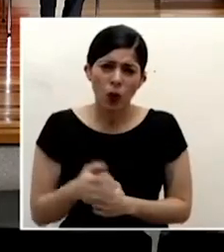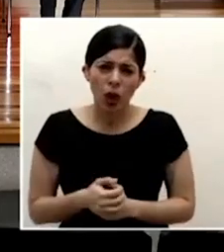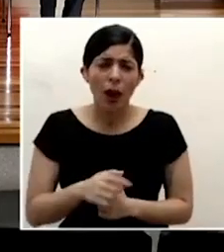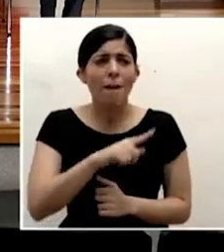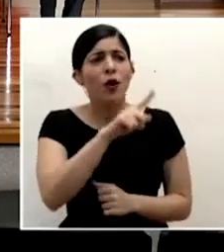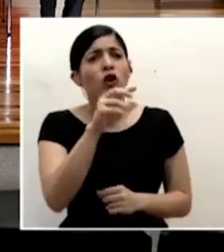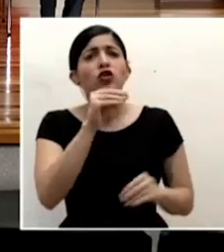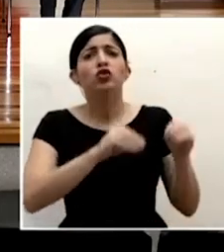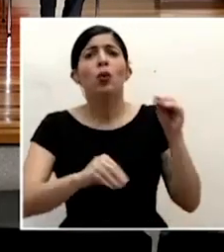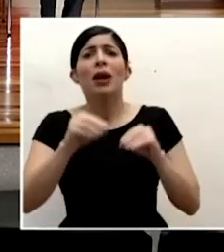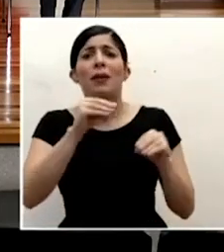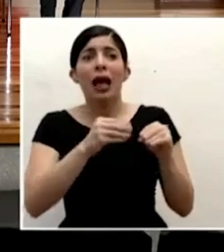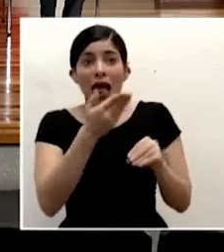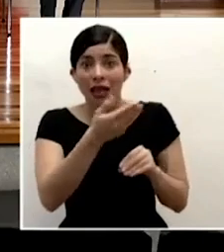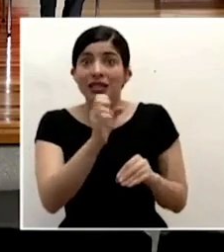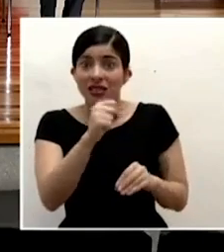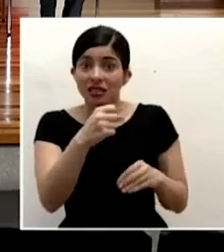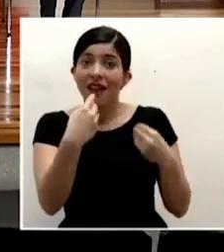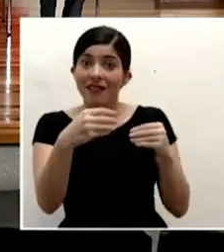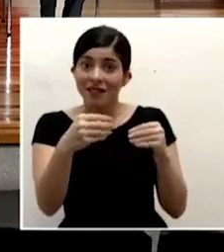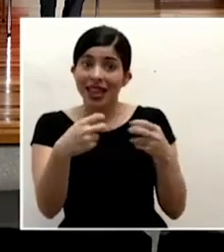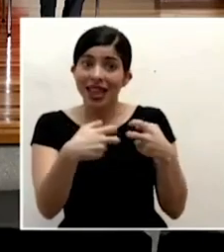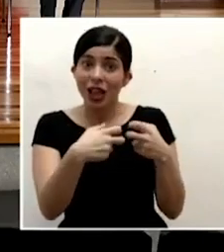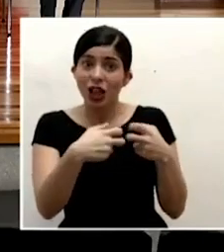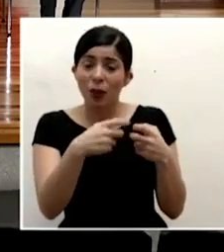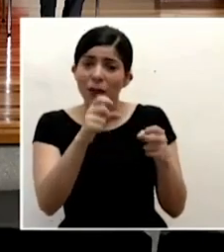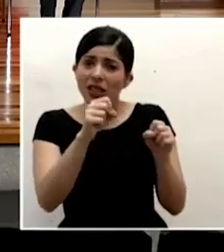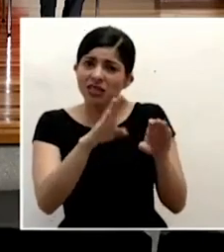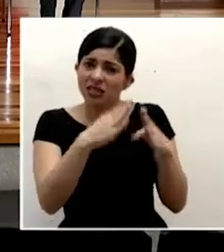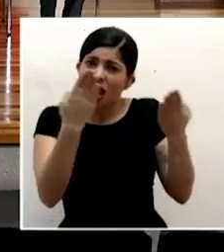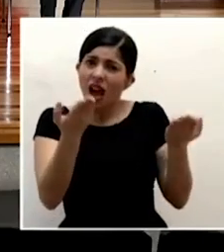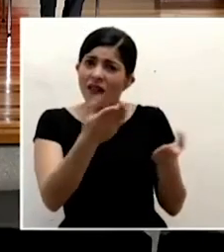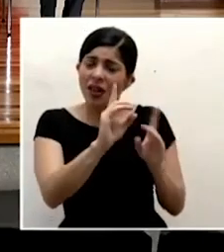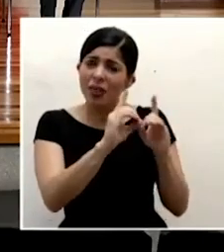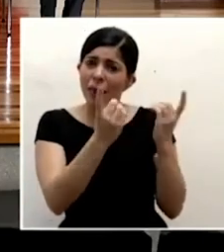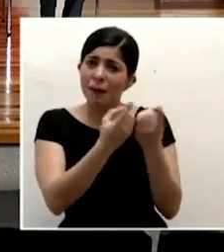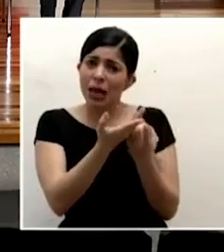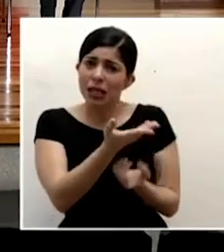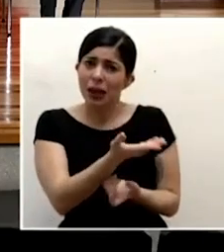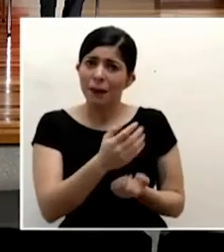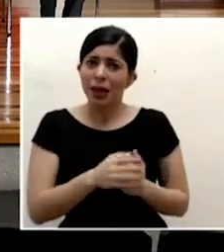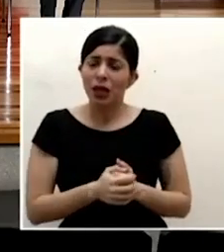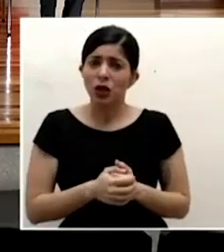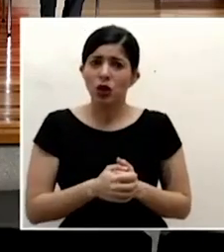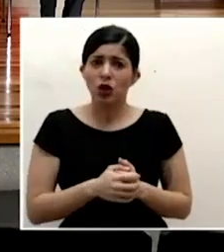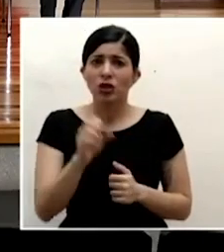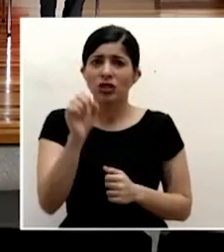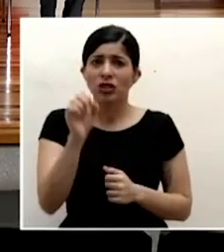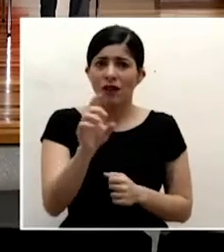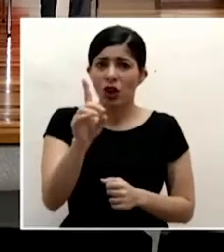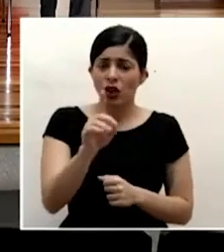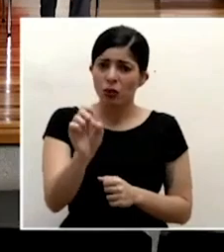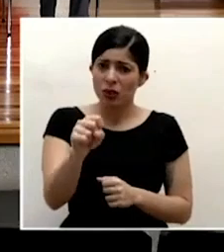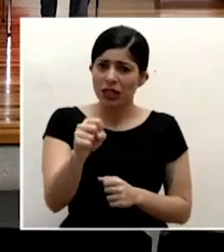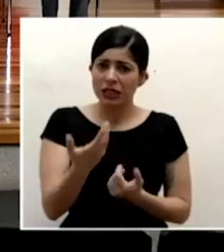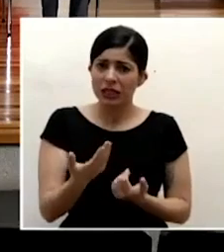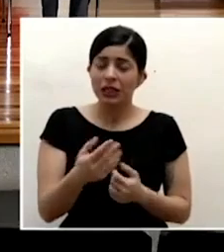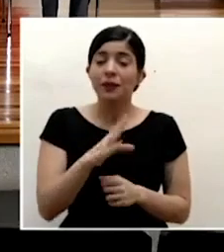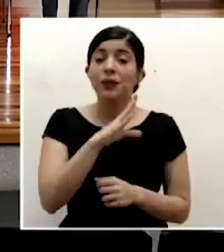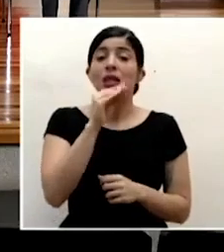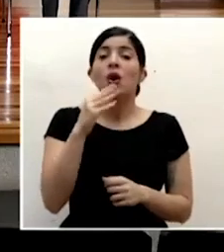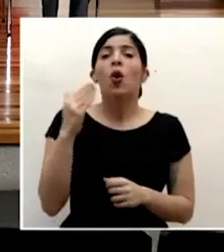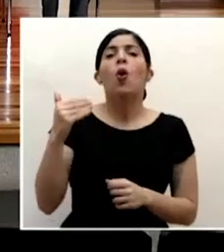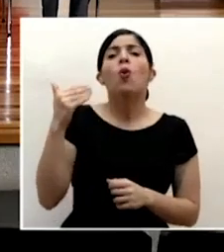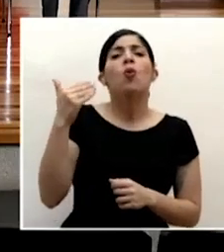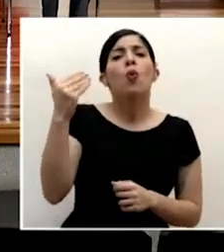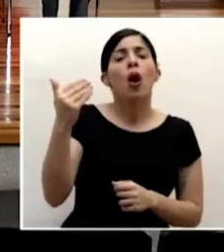supermercados que venden esos artículos si tienen abiertos esos departamentos en sus locales los sábados y domingos y a partir